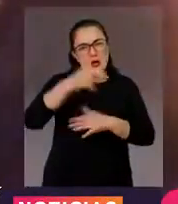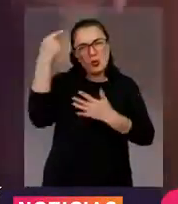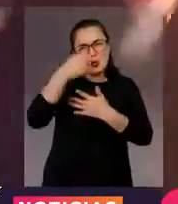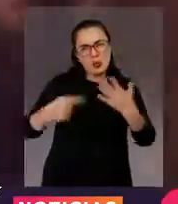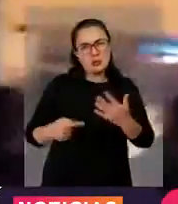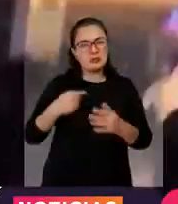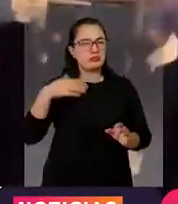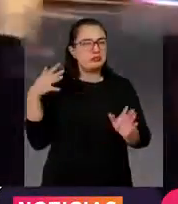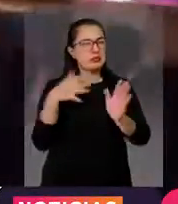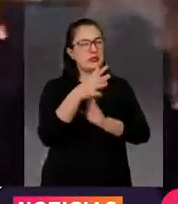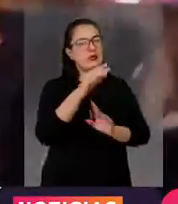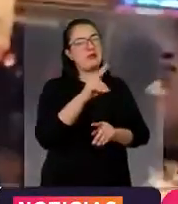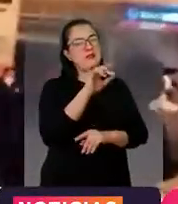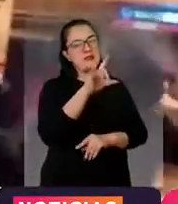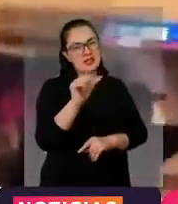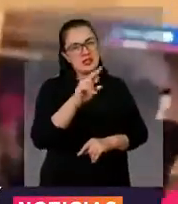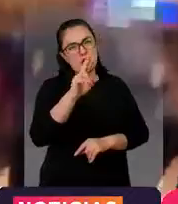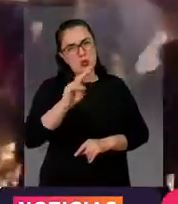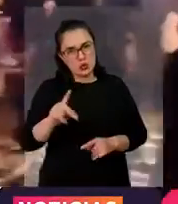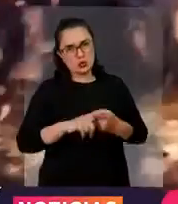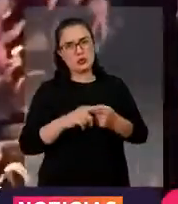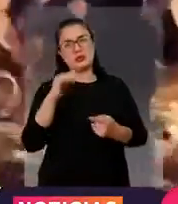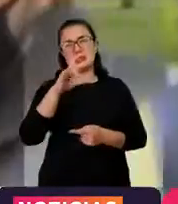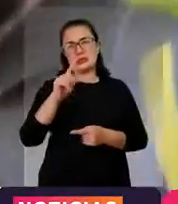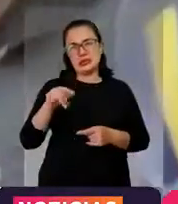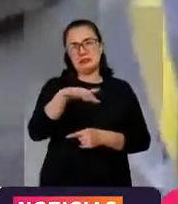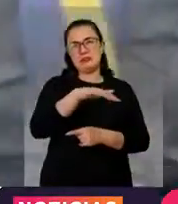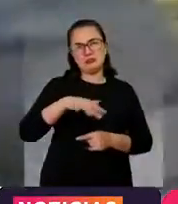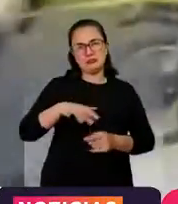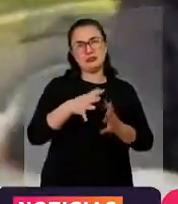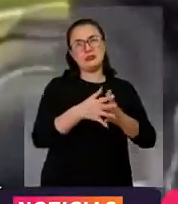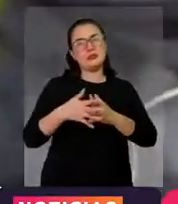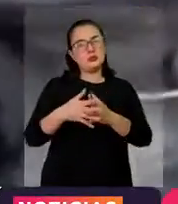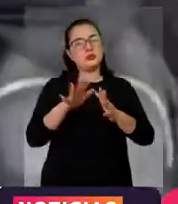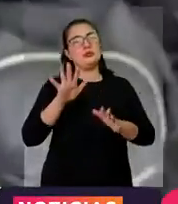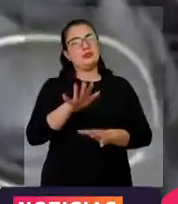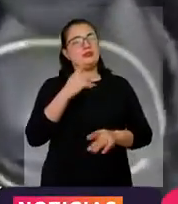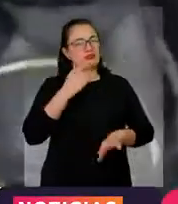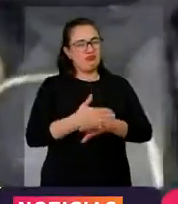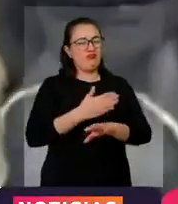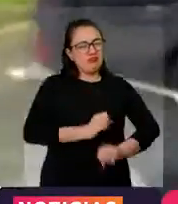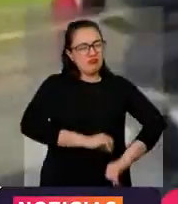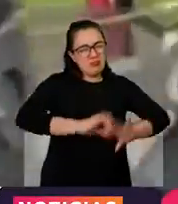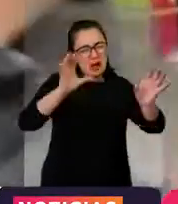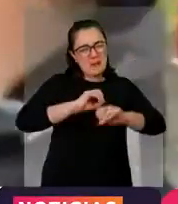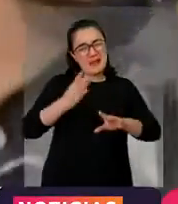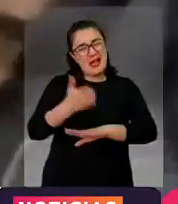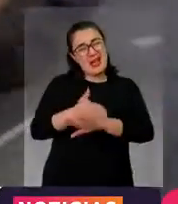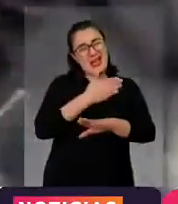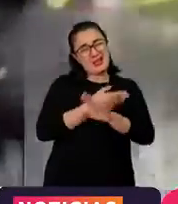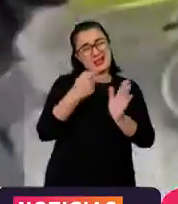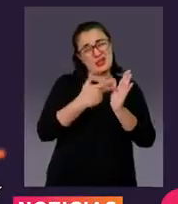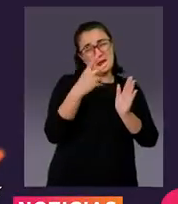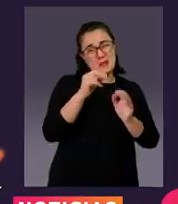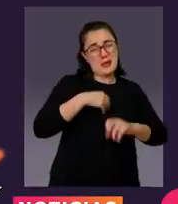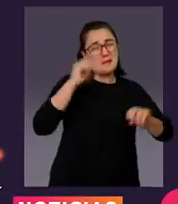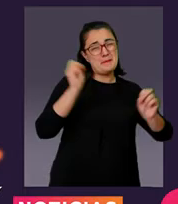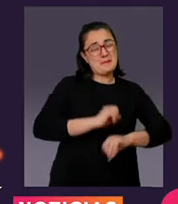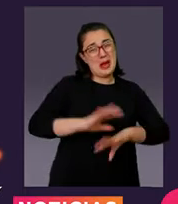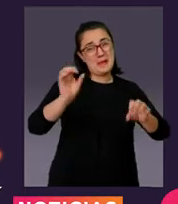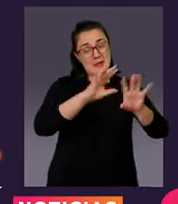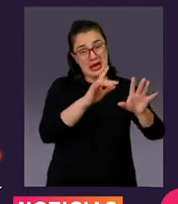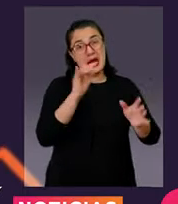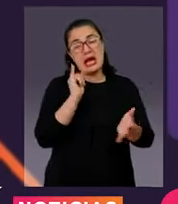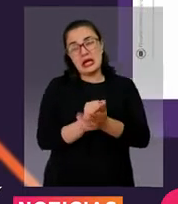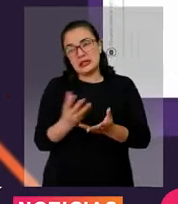Villaluz y la estación Avenida Américas de Transmilenio durante la jornada del paro de septiembre de 2020. Ante la liberación, la Fiscalía General